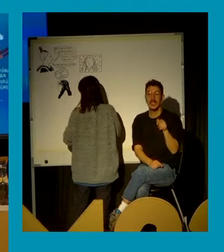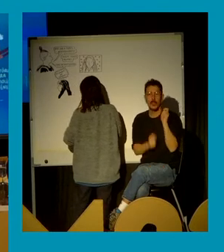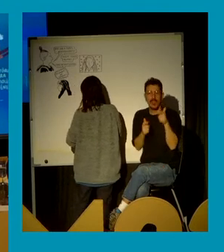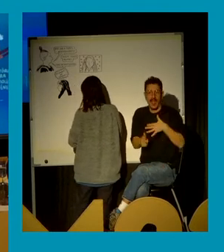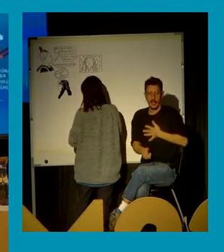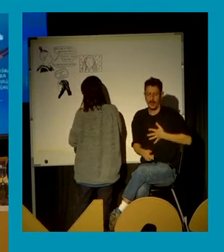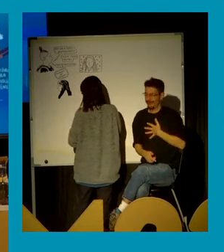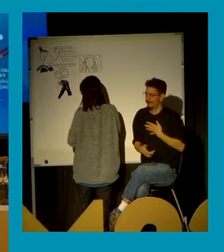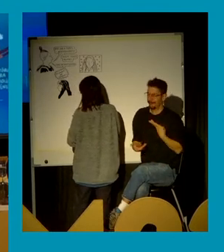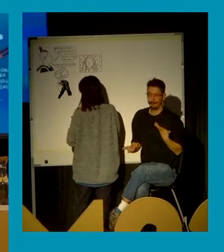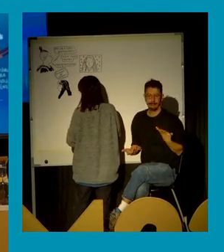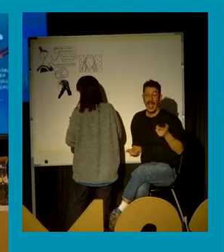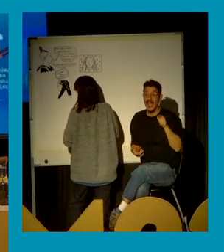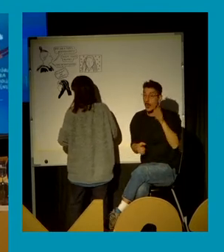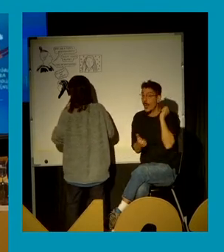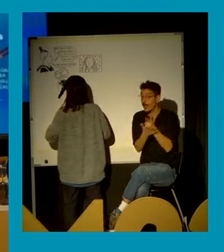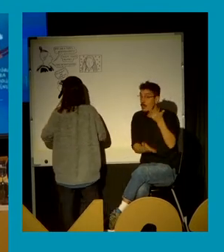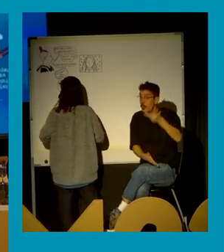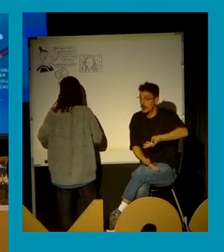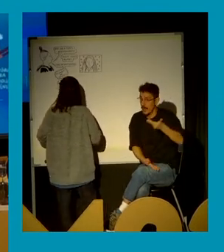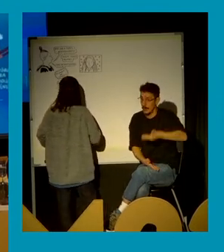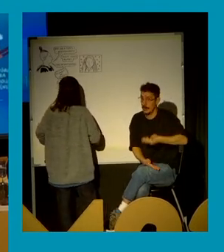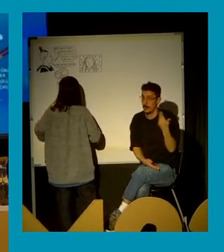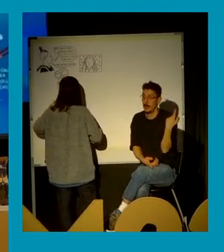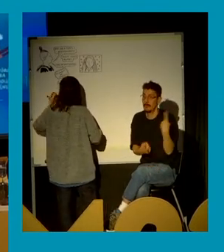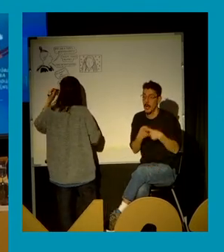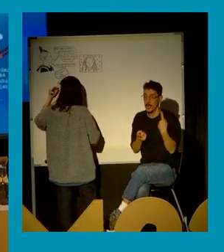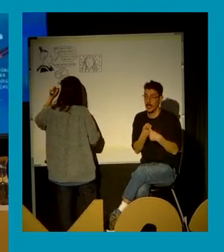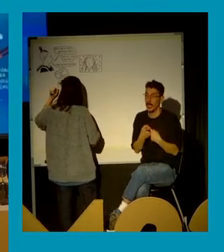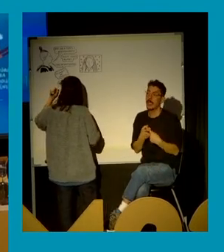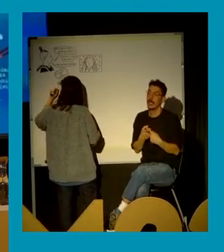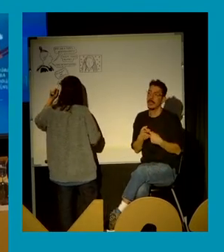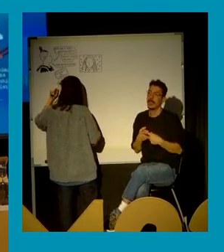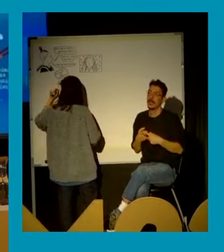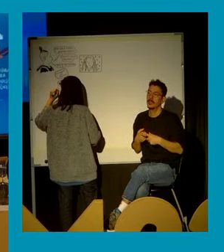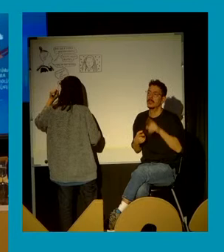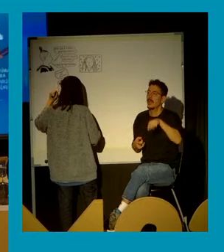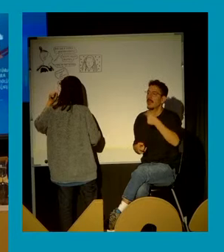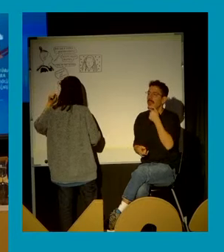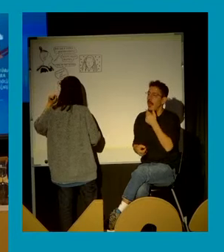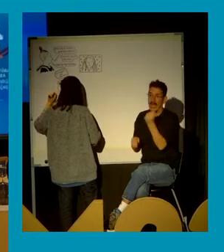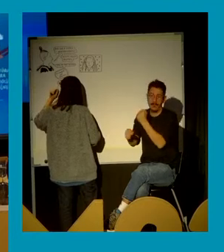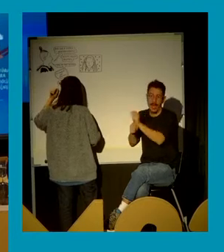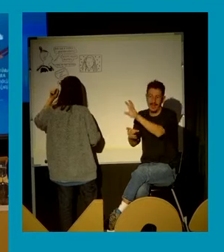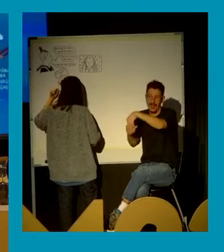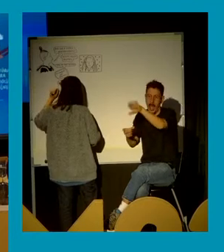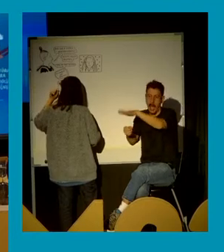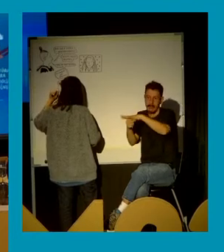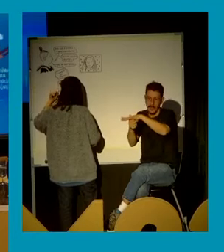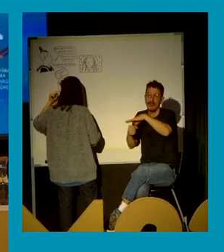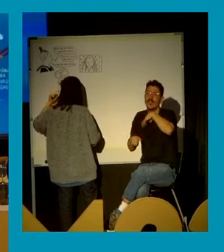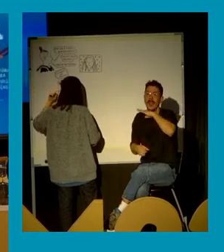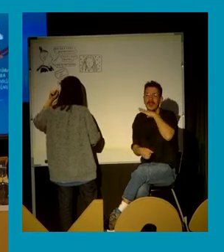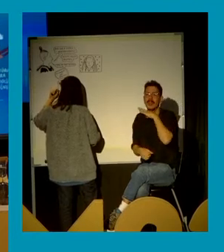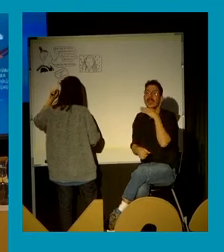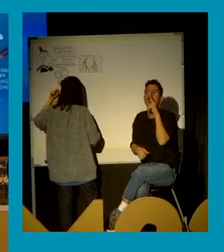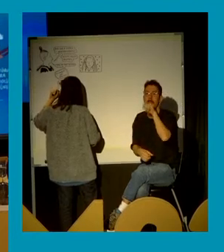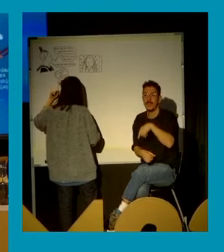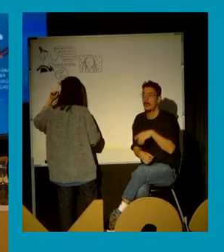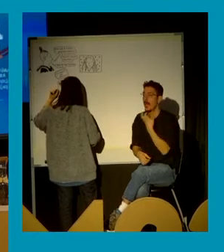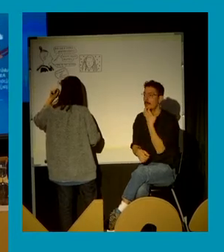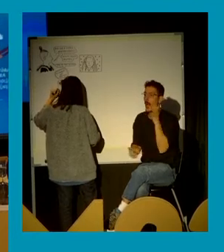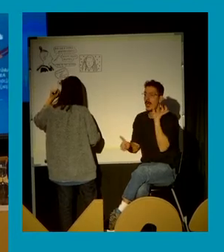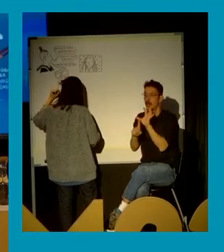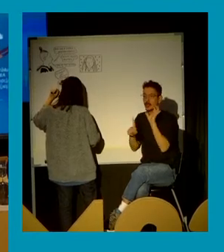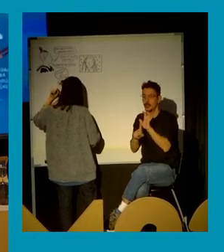importante. Lo digo porque después podemos decir también está en el ámbito laboral, es otro reto, todo lo que significa el acoso sexual,